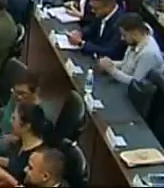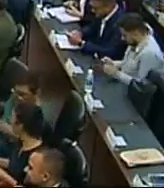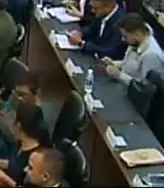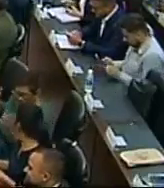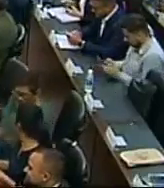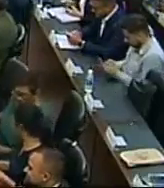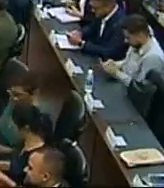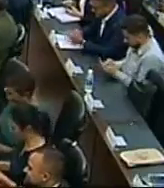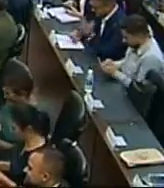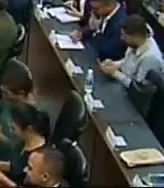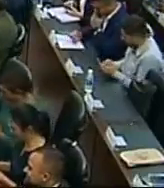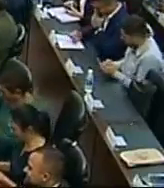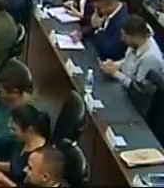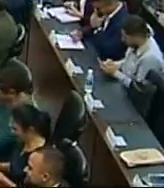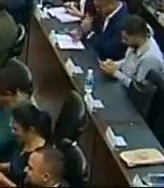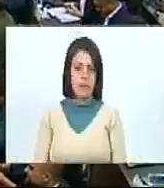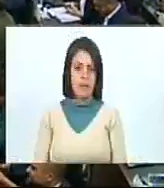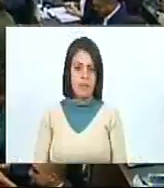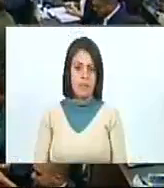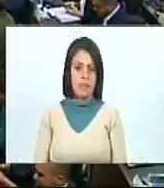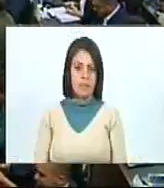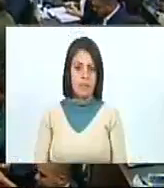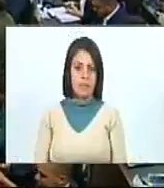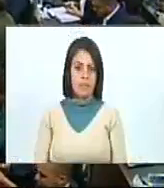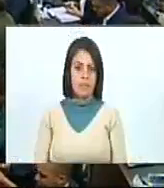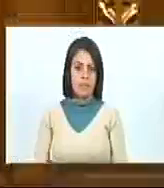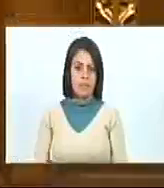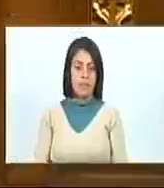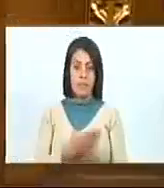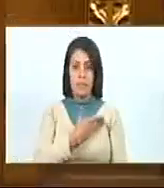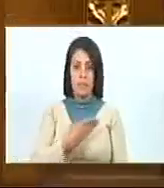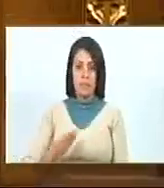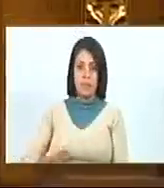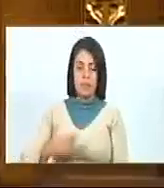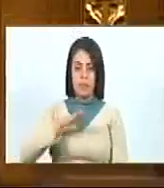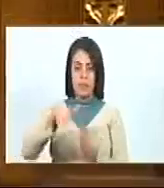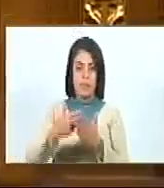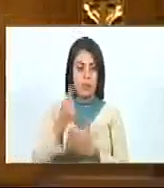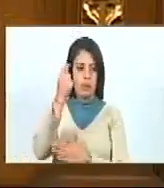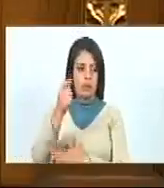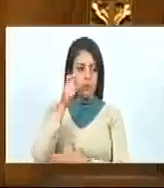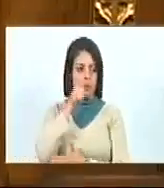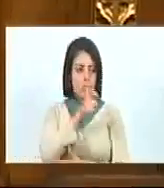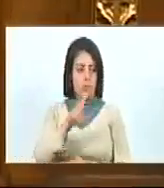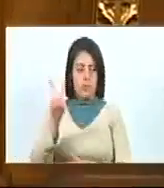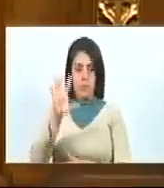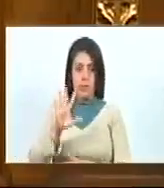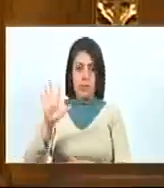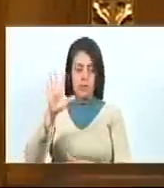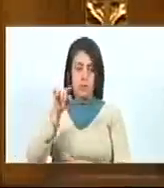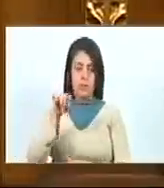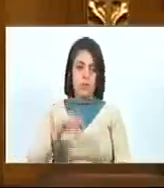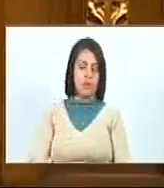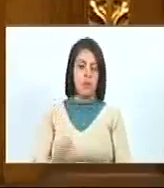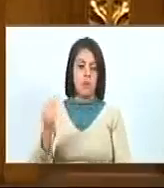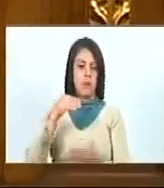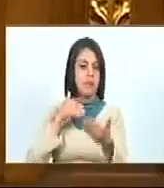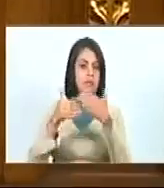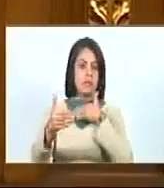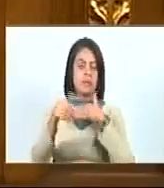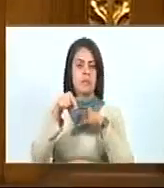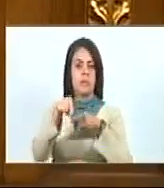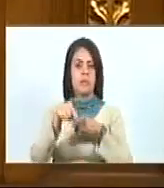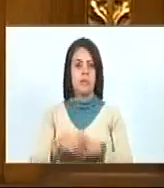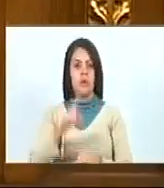Sí, ciudadano presidente, colegas diputados, pueblo de Venezuela. Más allá de